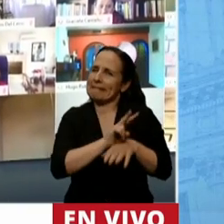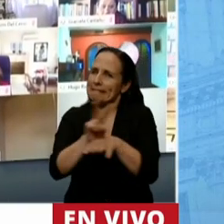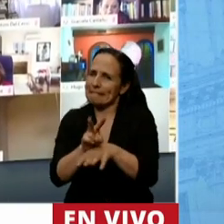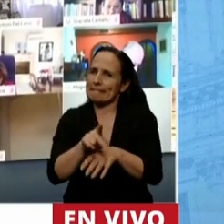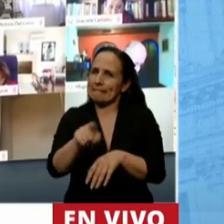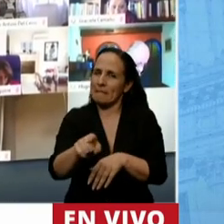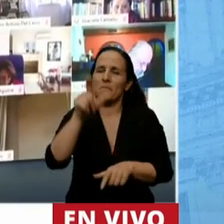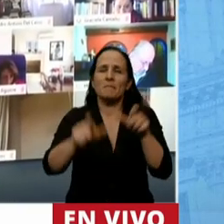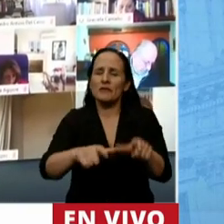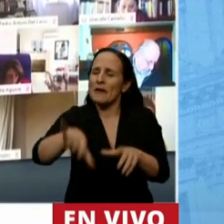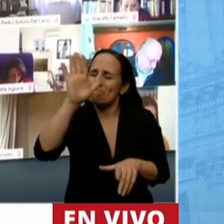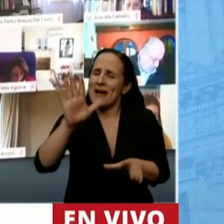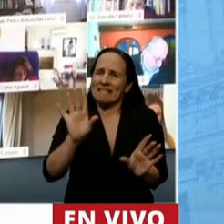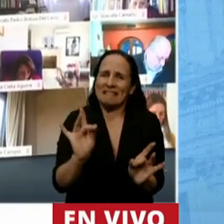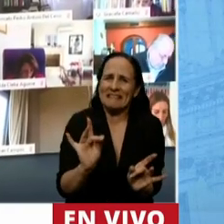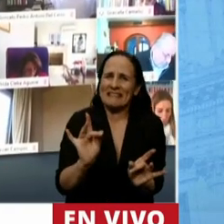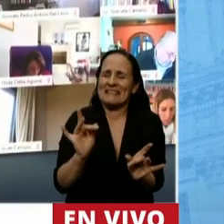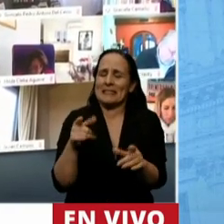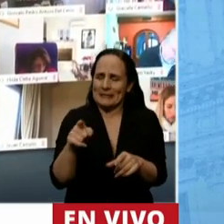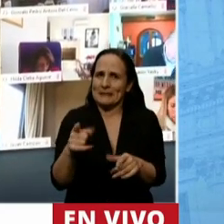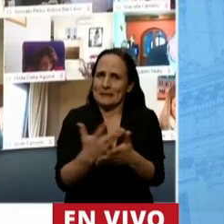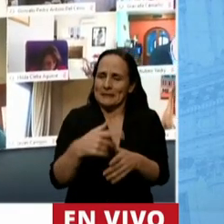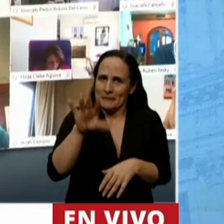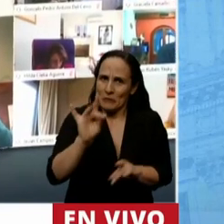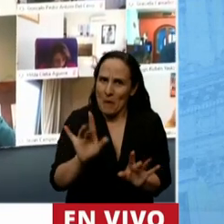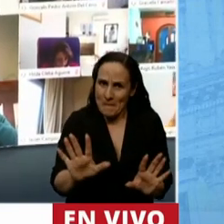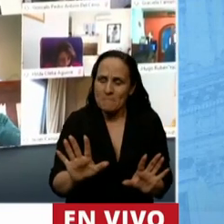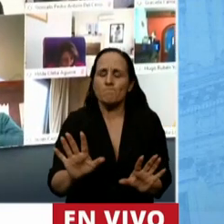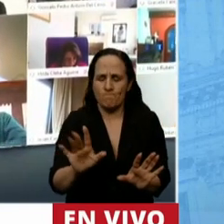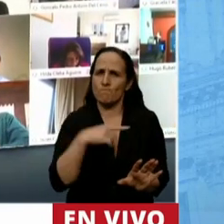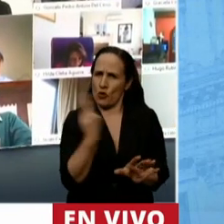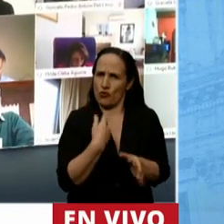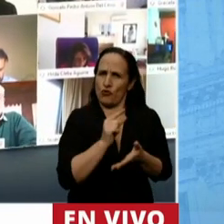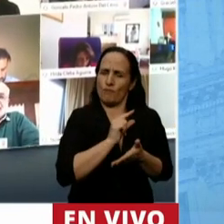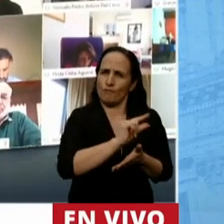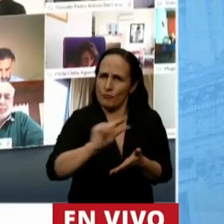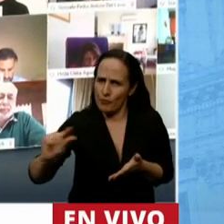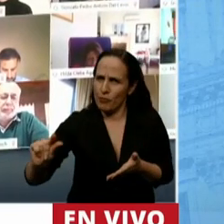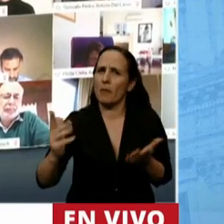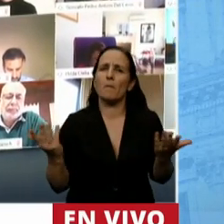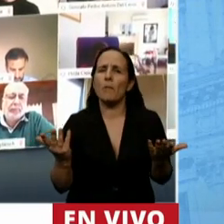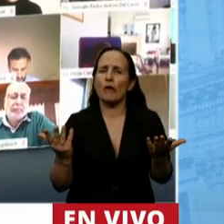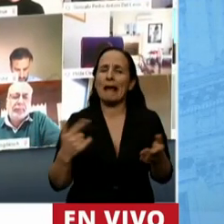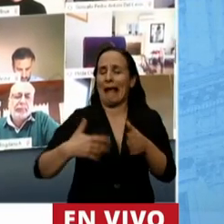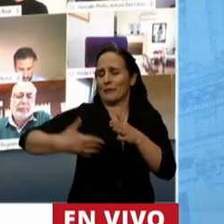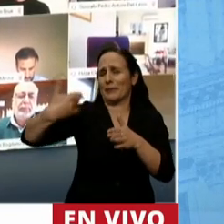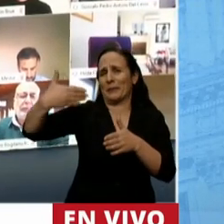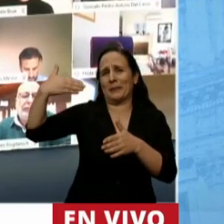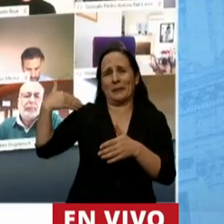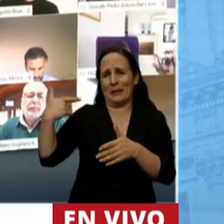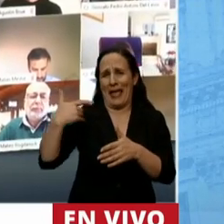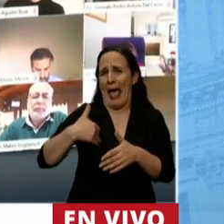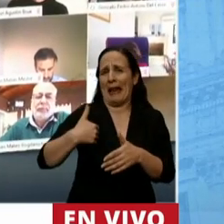más vulnerables y allí también descubrimos esa Argentina invisibilizada durante años